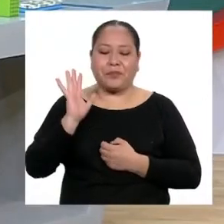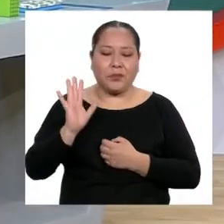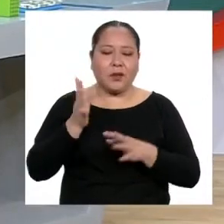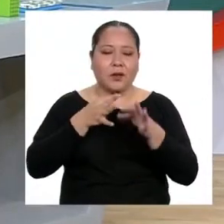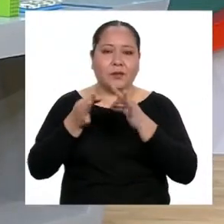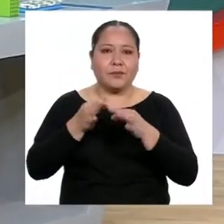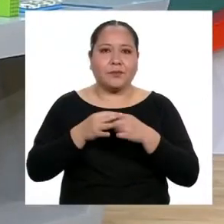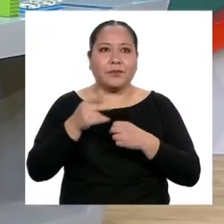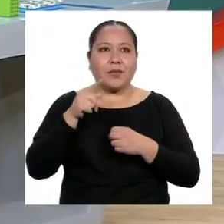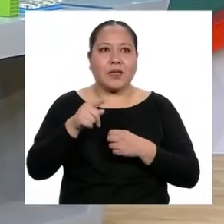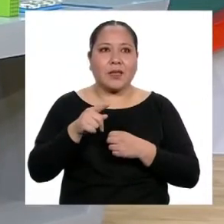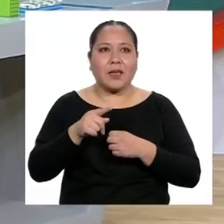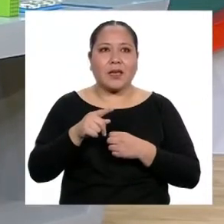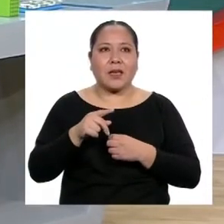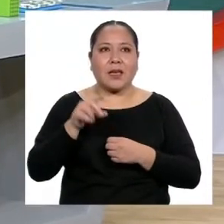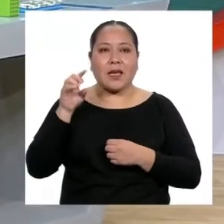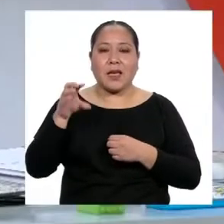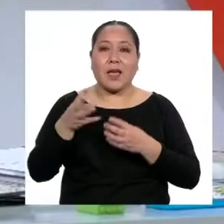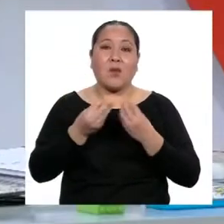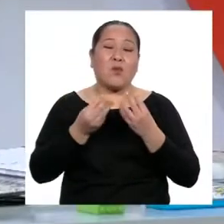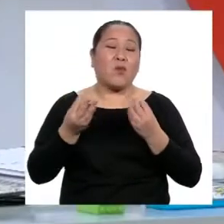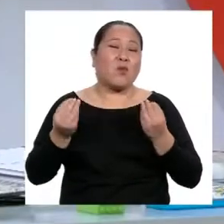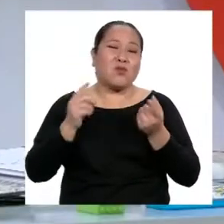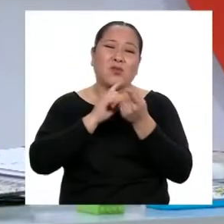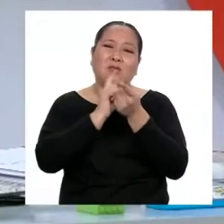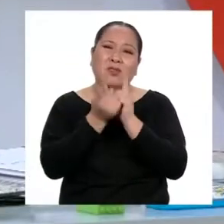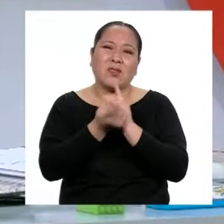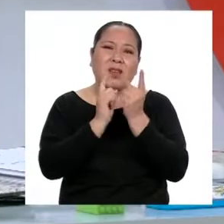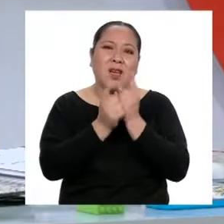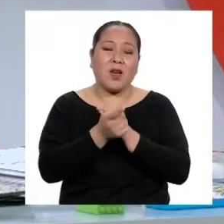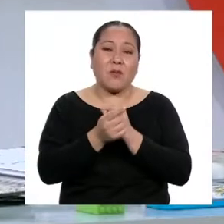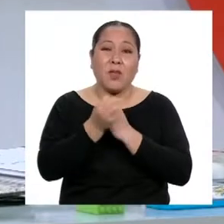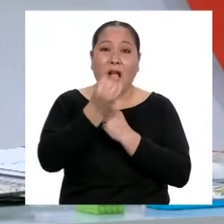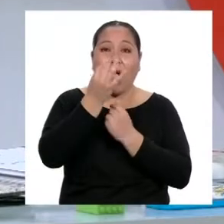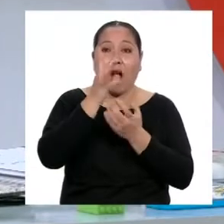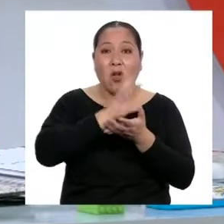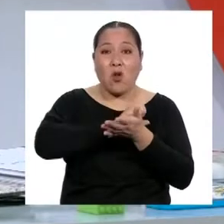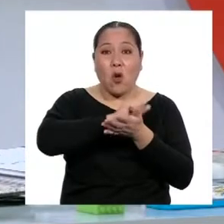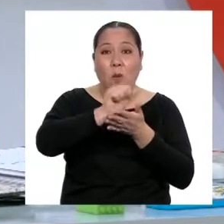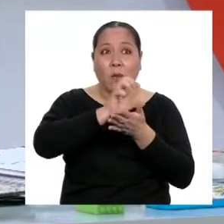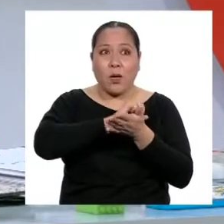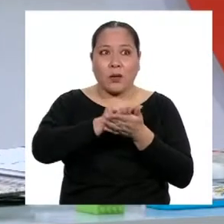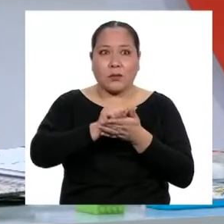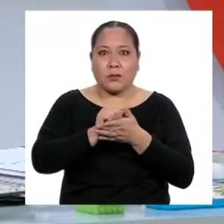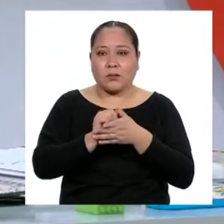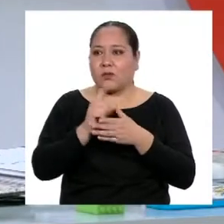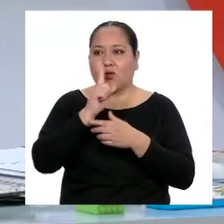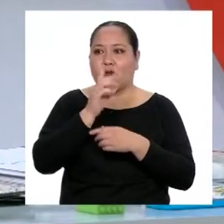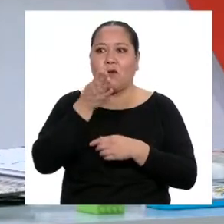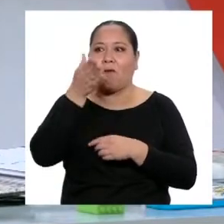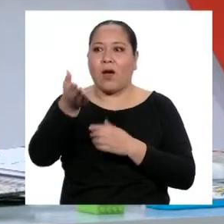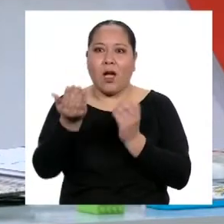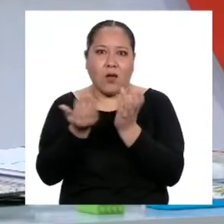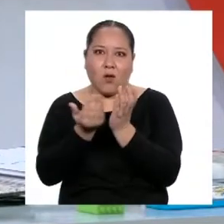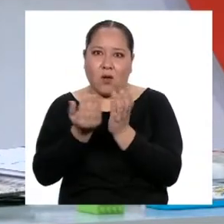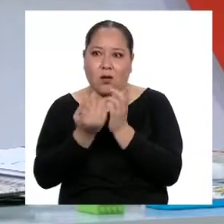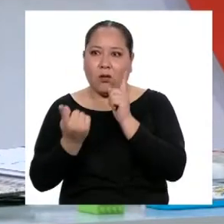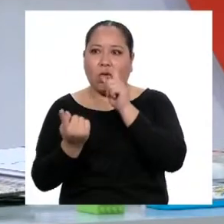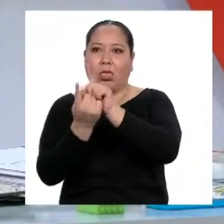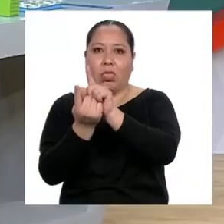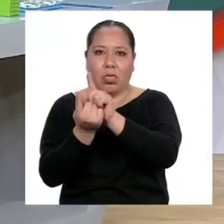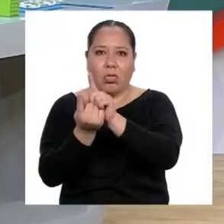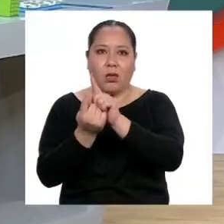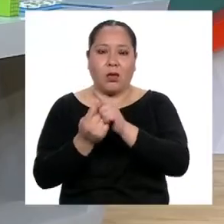está forzada a vivir muchos cambios. En pocos meses ha tenido que dejar de ir al colegio de forma presencial.